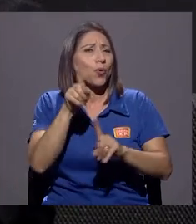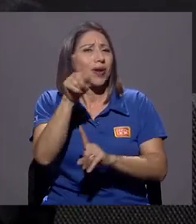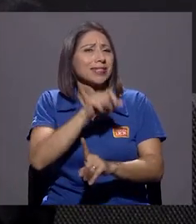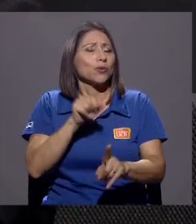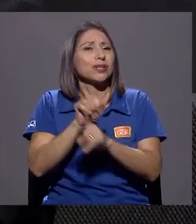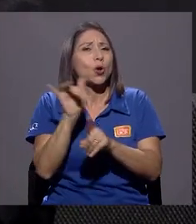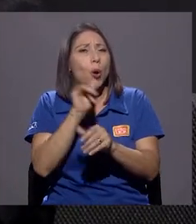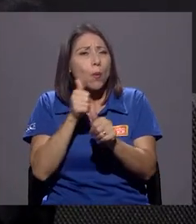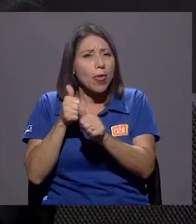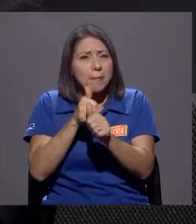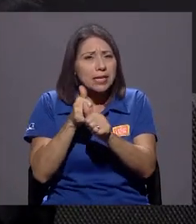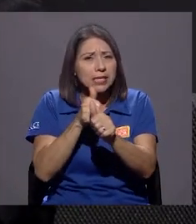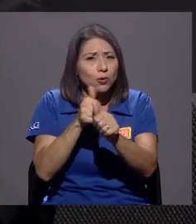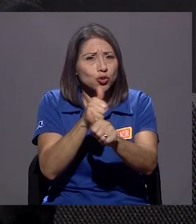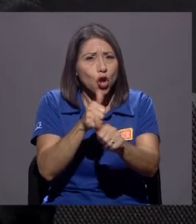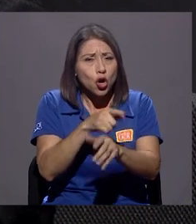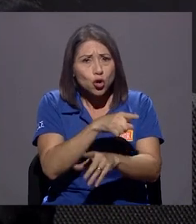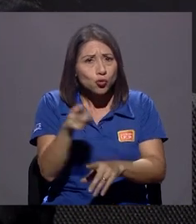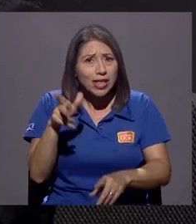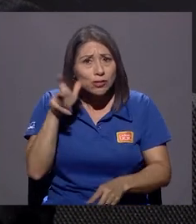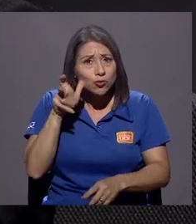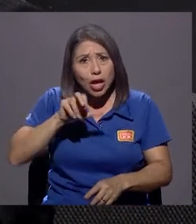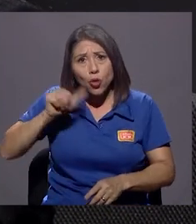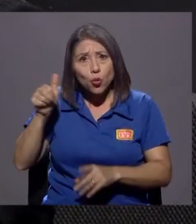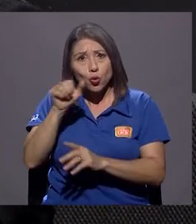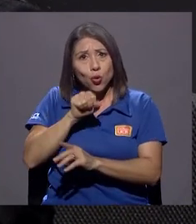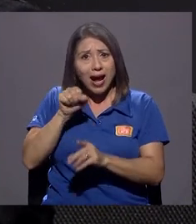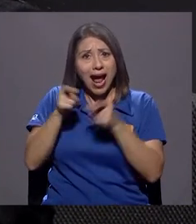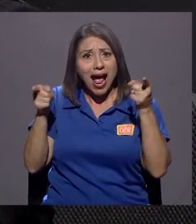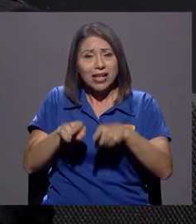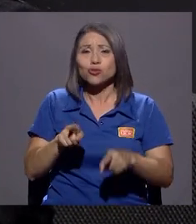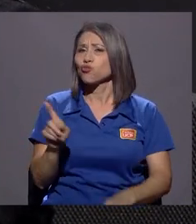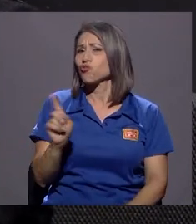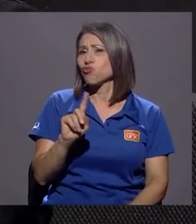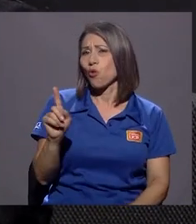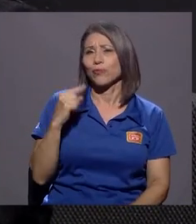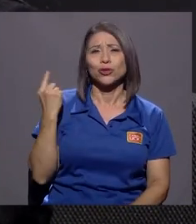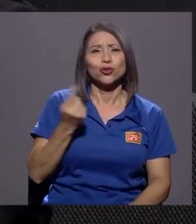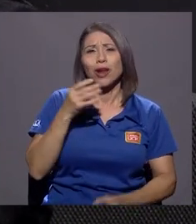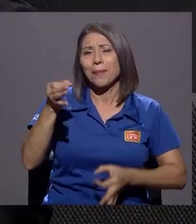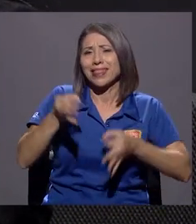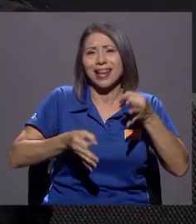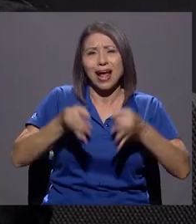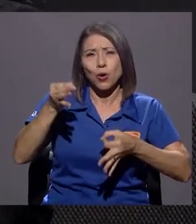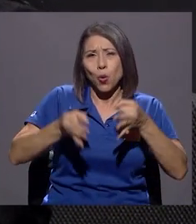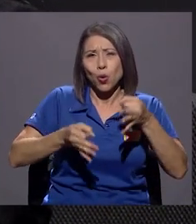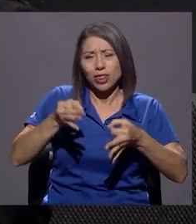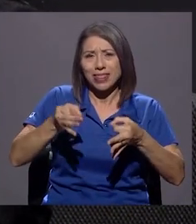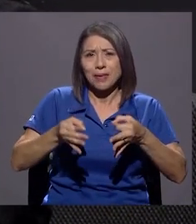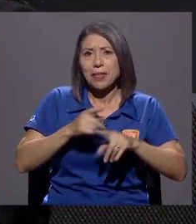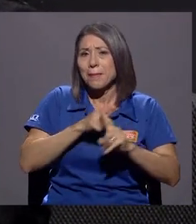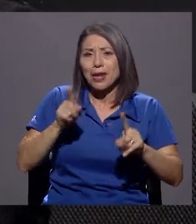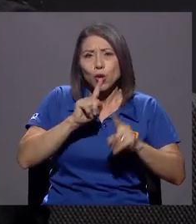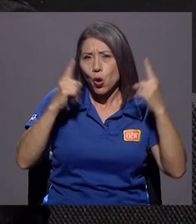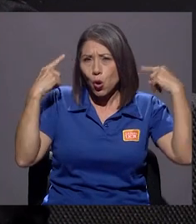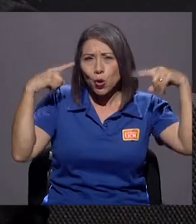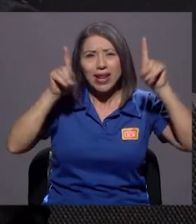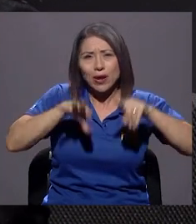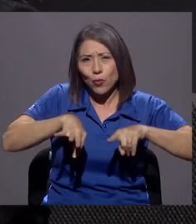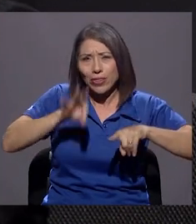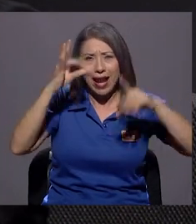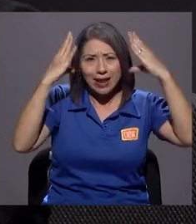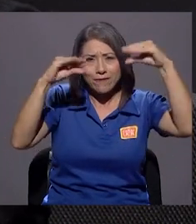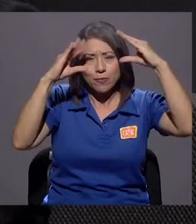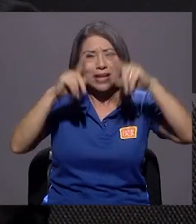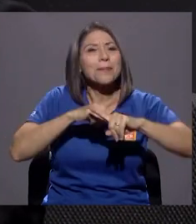¿Ha escuchado eso? No, solamente hubo en la corte y no logré encontrar el antecedente, pero sí sé que existió de una